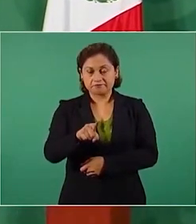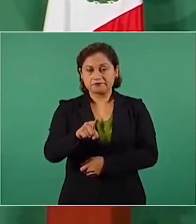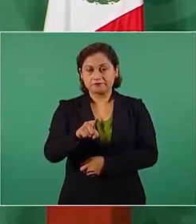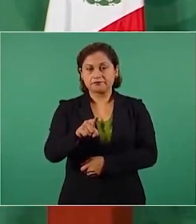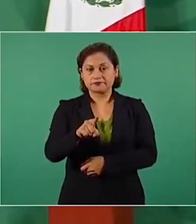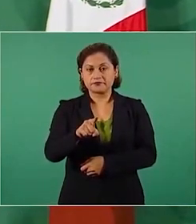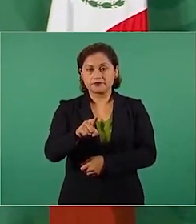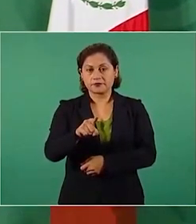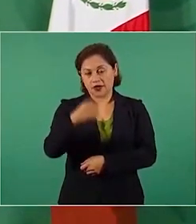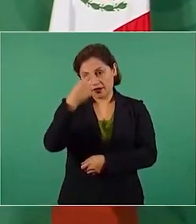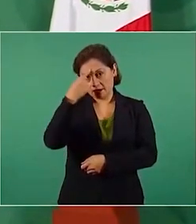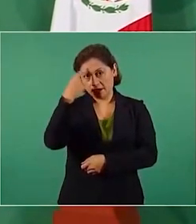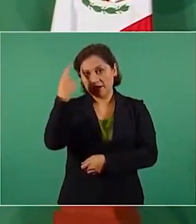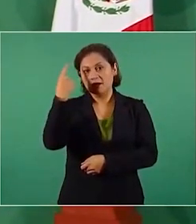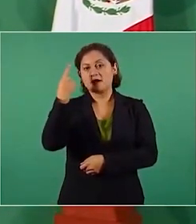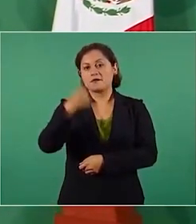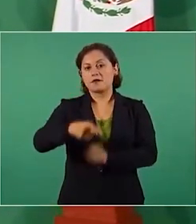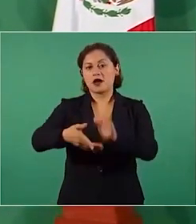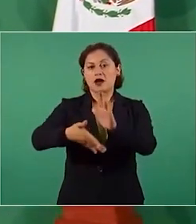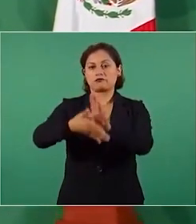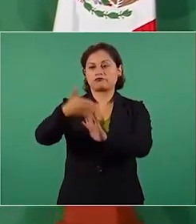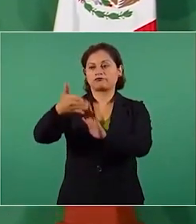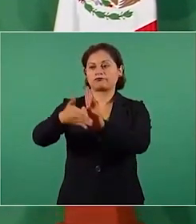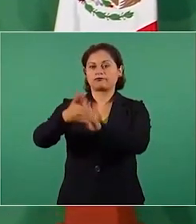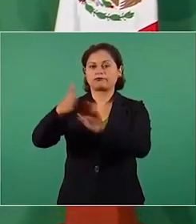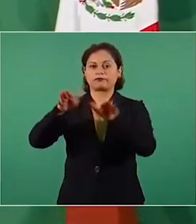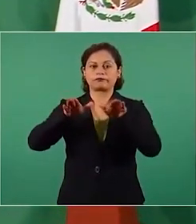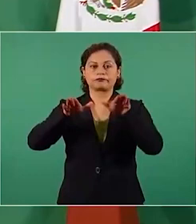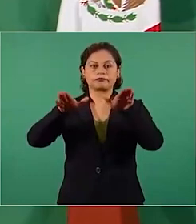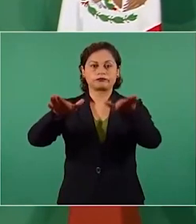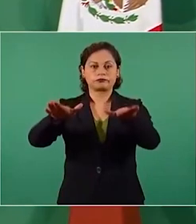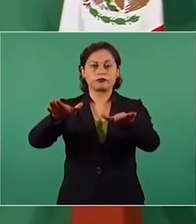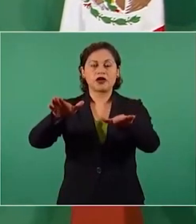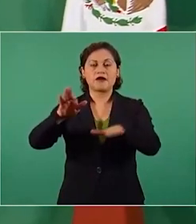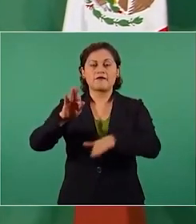el aeropuerto Felipe Ángeles,